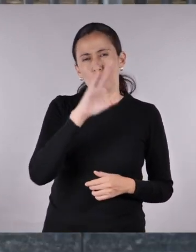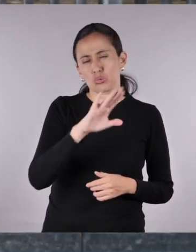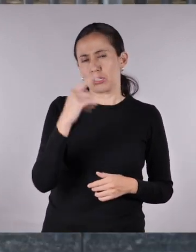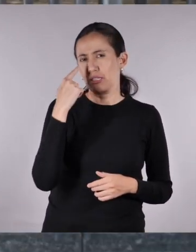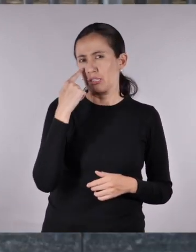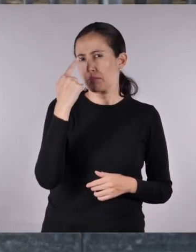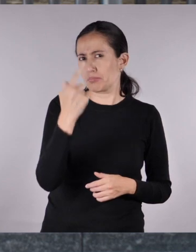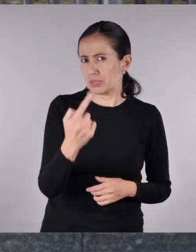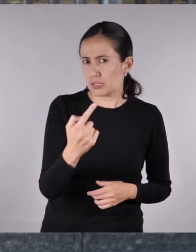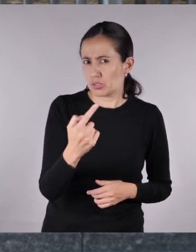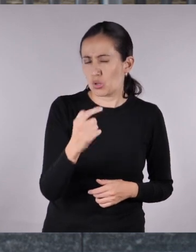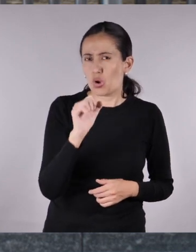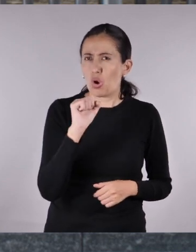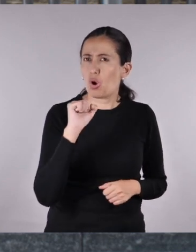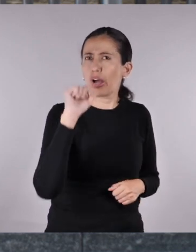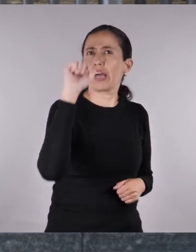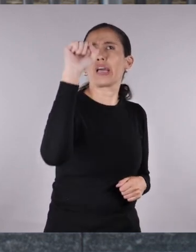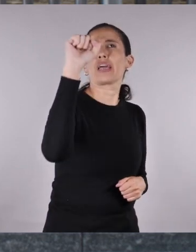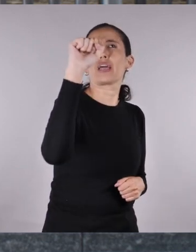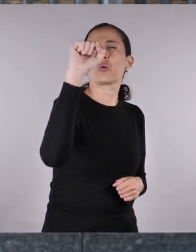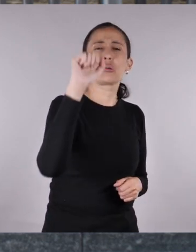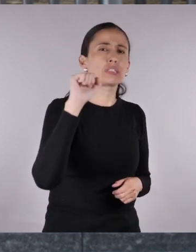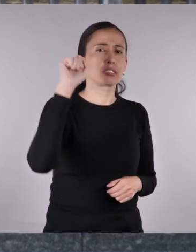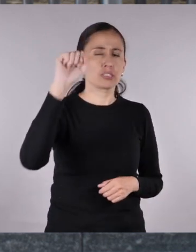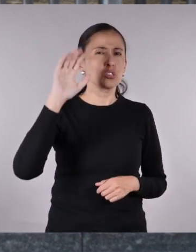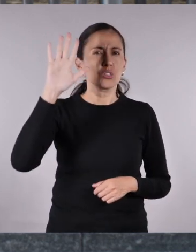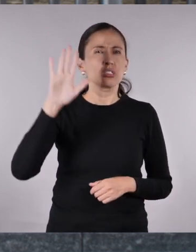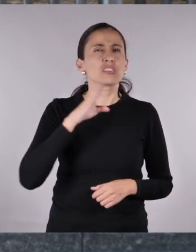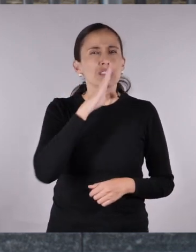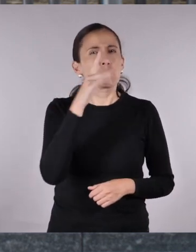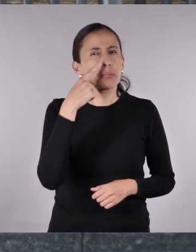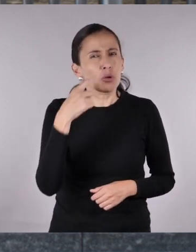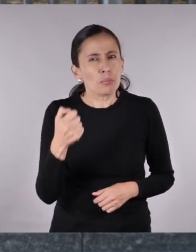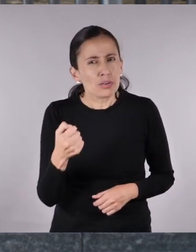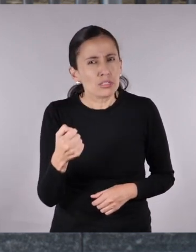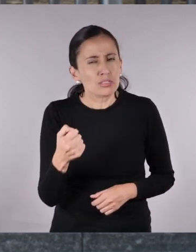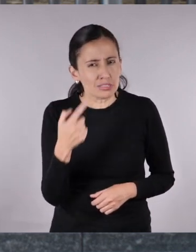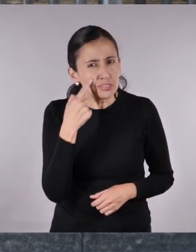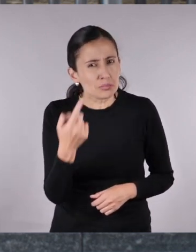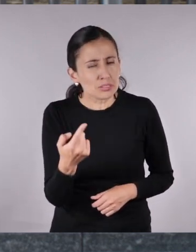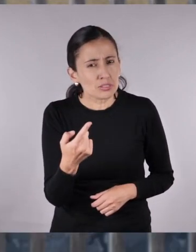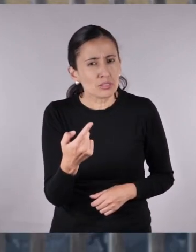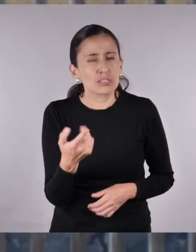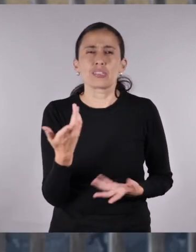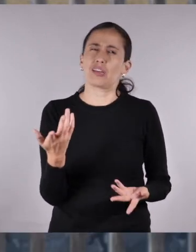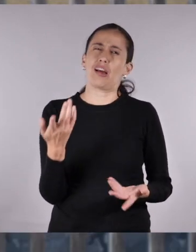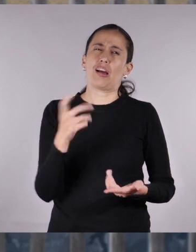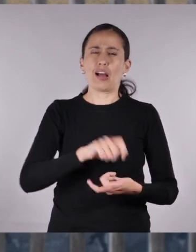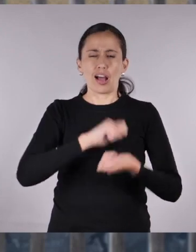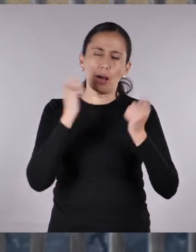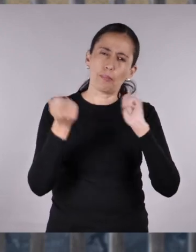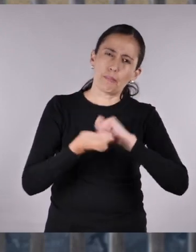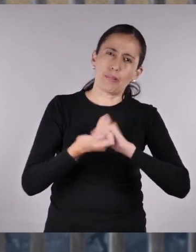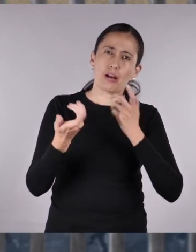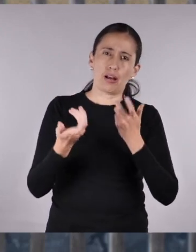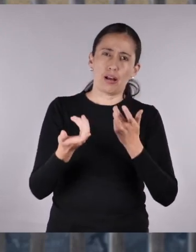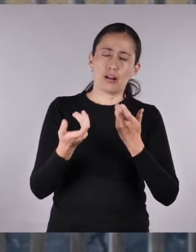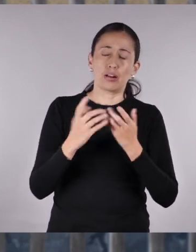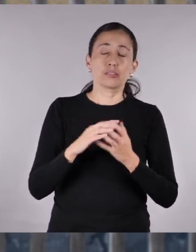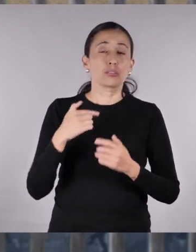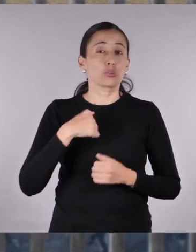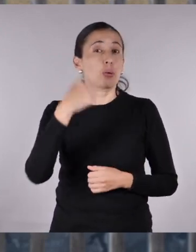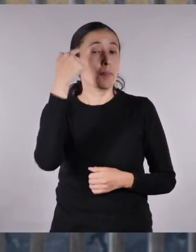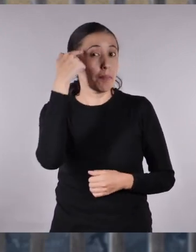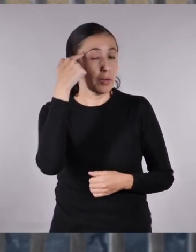¿Se han dado cuenta que en general los héroes y protagonistas de las historias suelen ser hombres? Ya es hora de ver otro tipo de